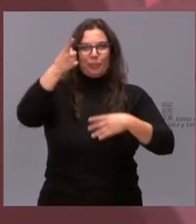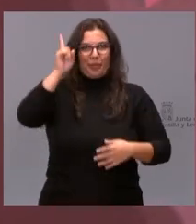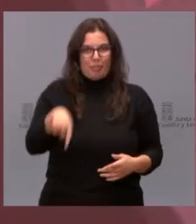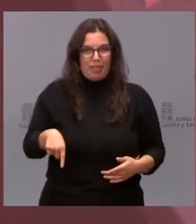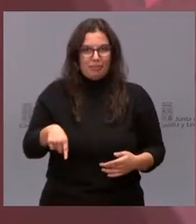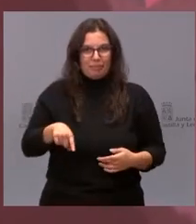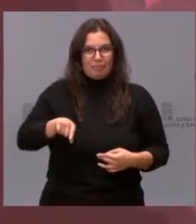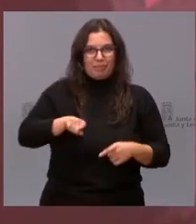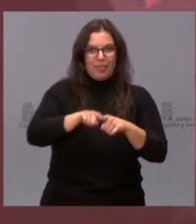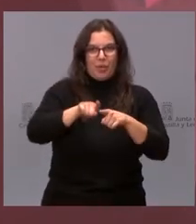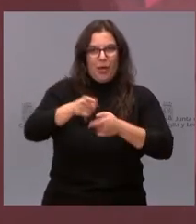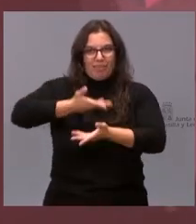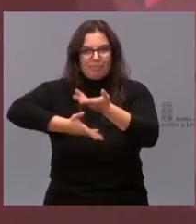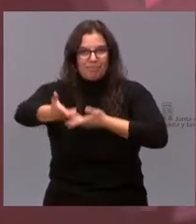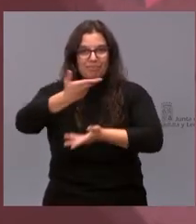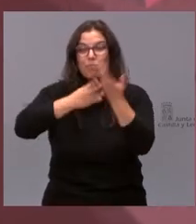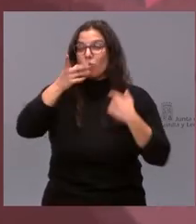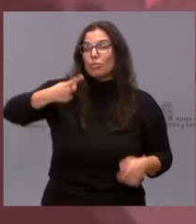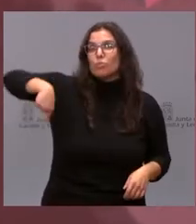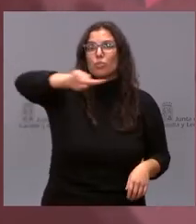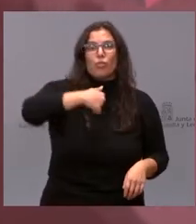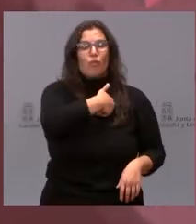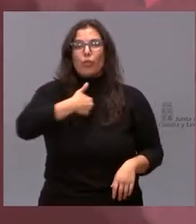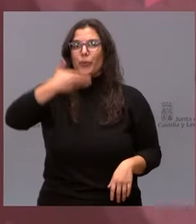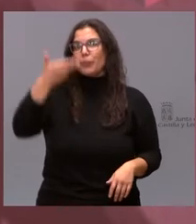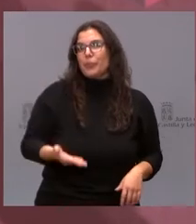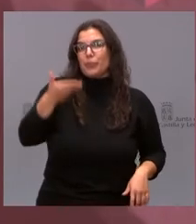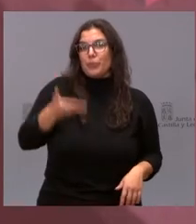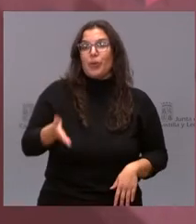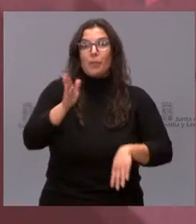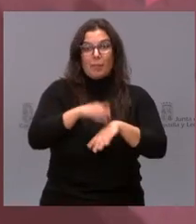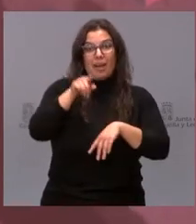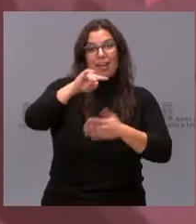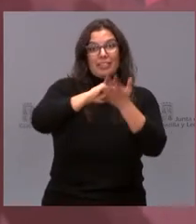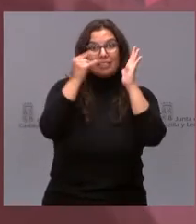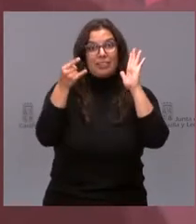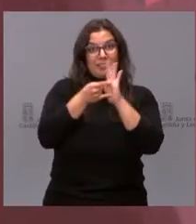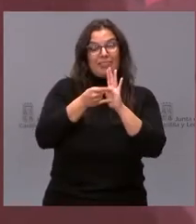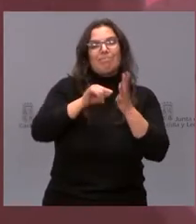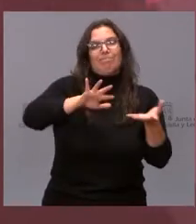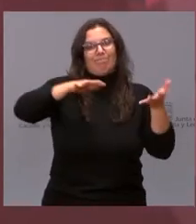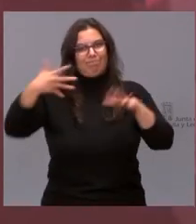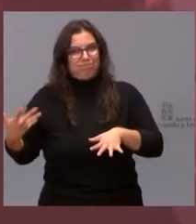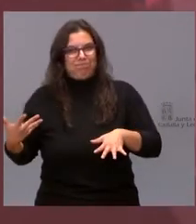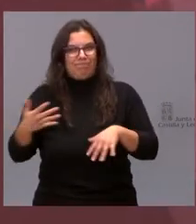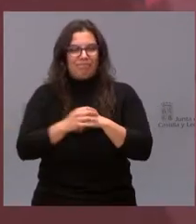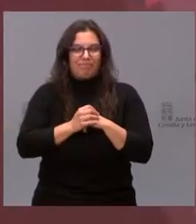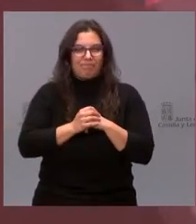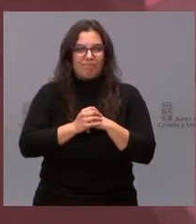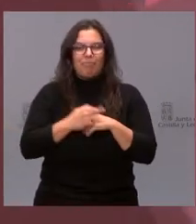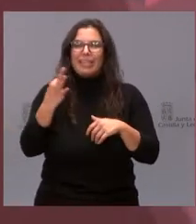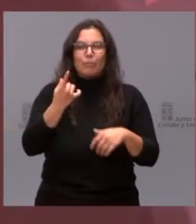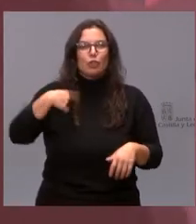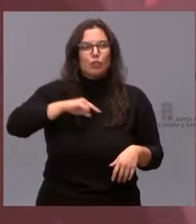eso tenéis un papel fundamental a la hora de la implantación de este plan y tenemos que ser muy